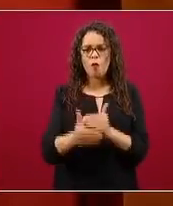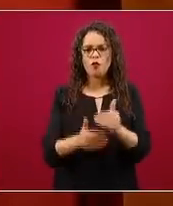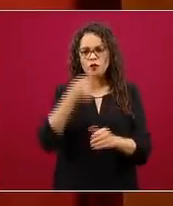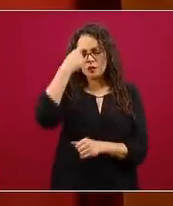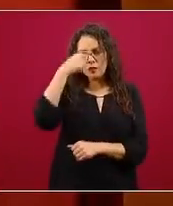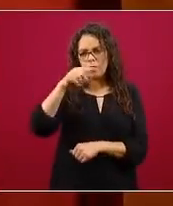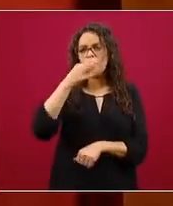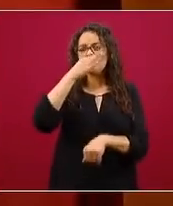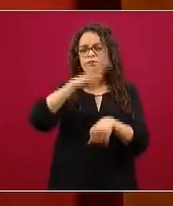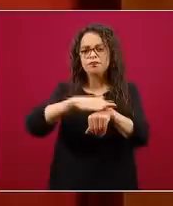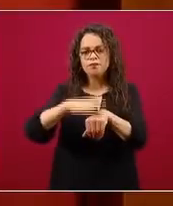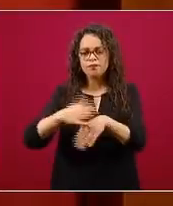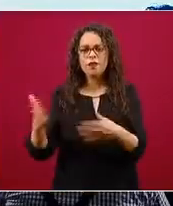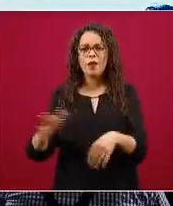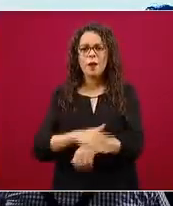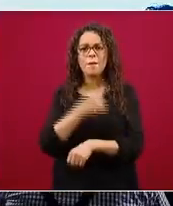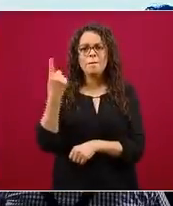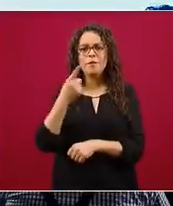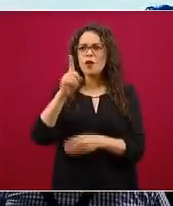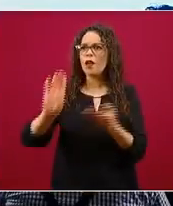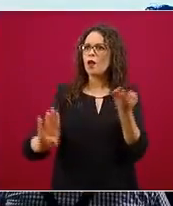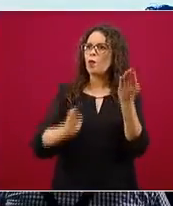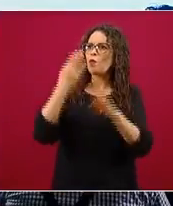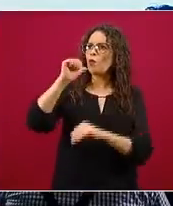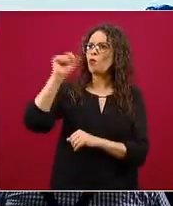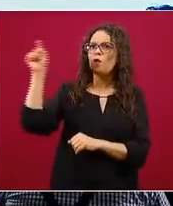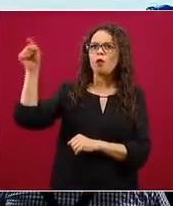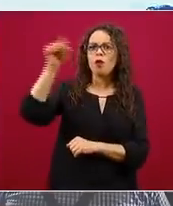es en tiempo real el registro de las defunciones. Entonces,